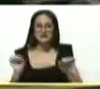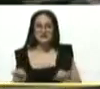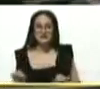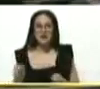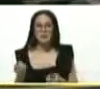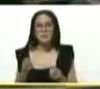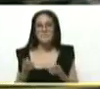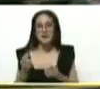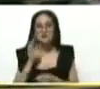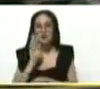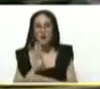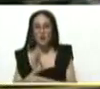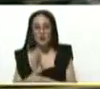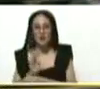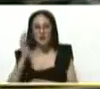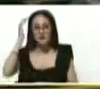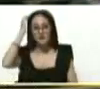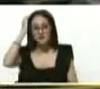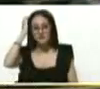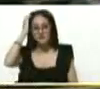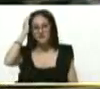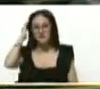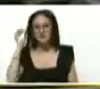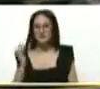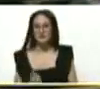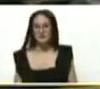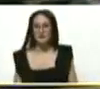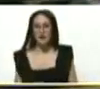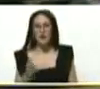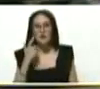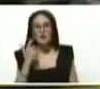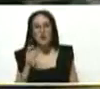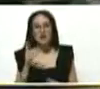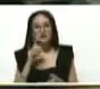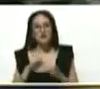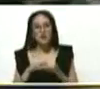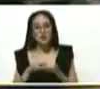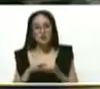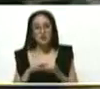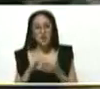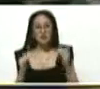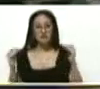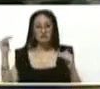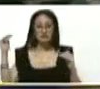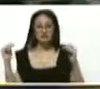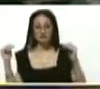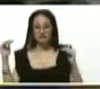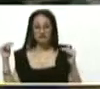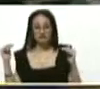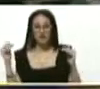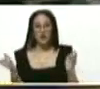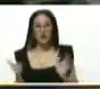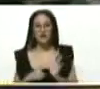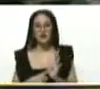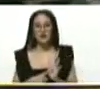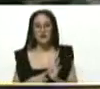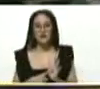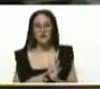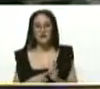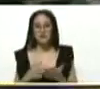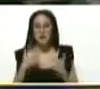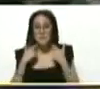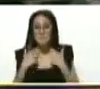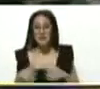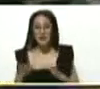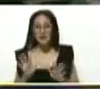cuidados. Buscar soluciones para que los equilibrios se restablezcan cuando se pierdan